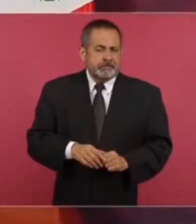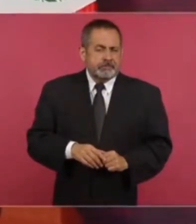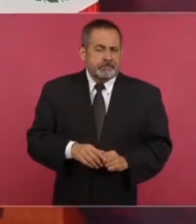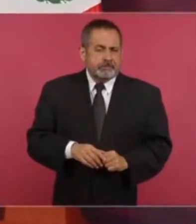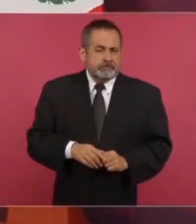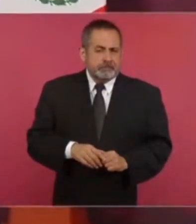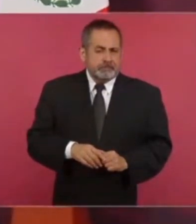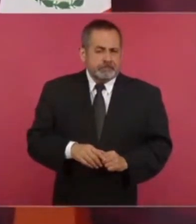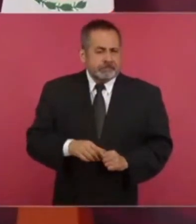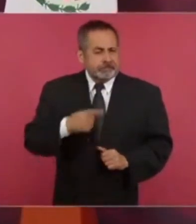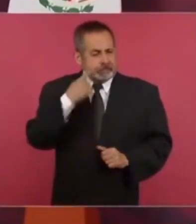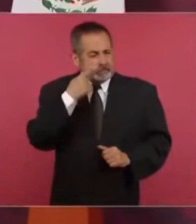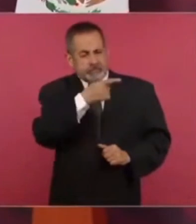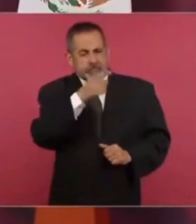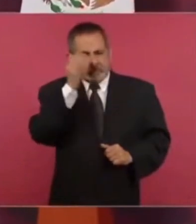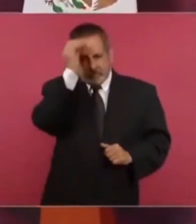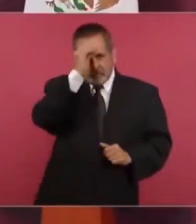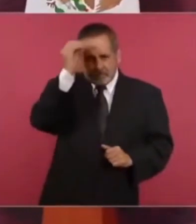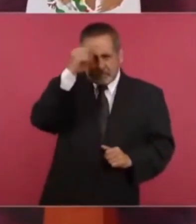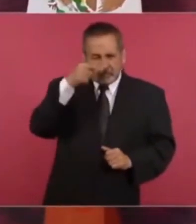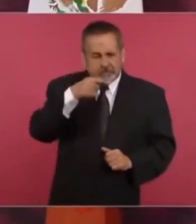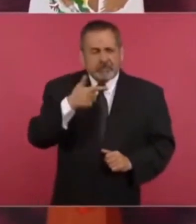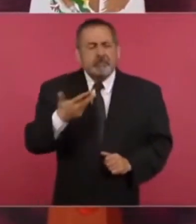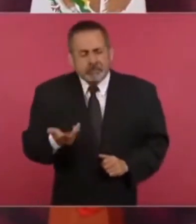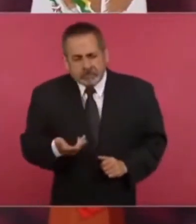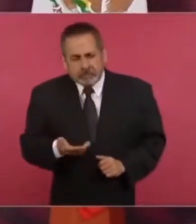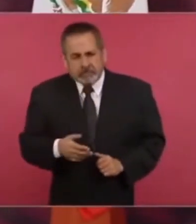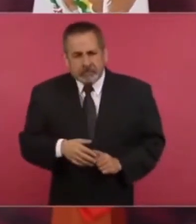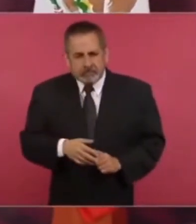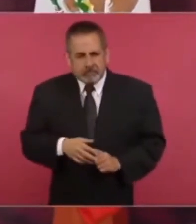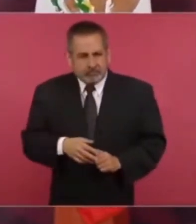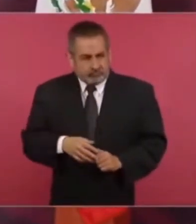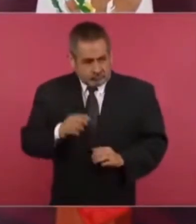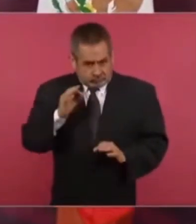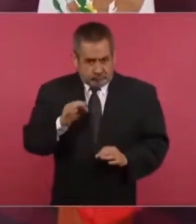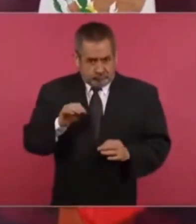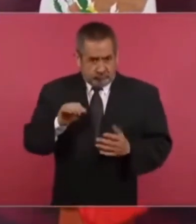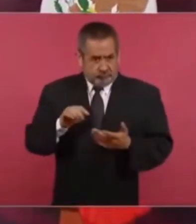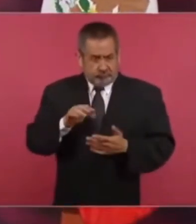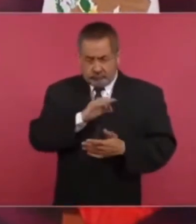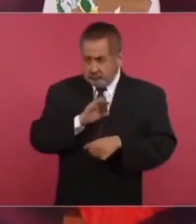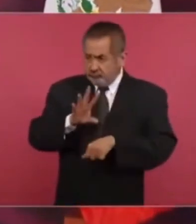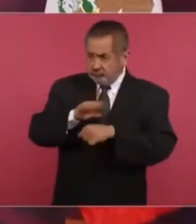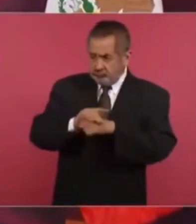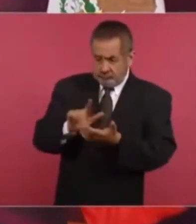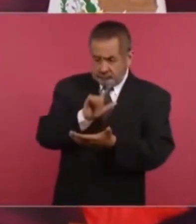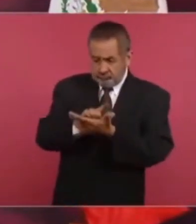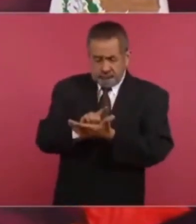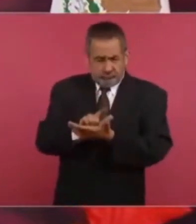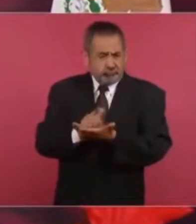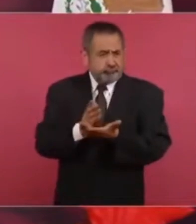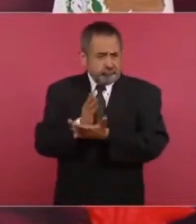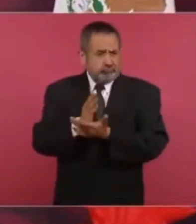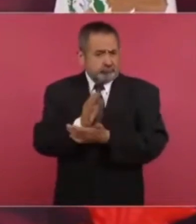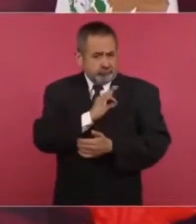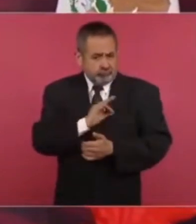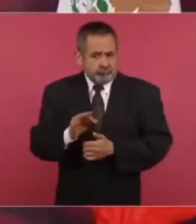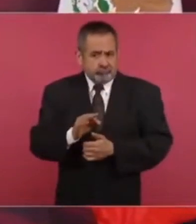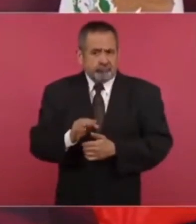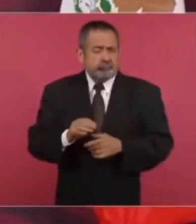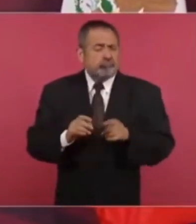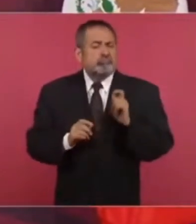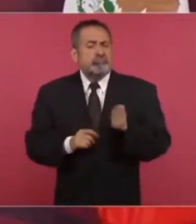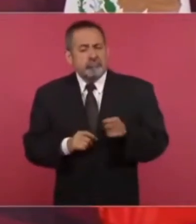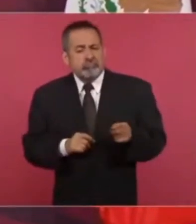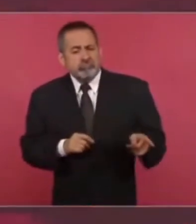dieran su punto de vista si es legal si es constitucional lo que